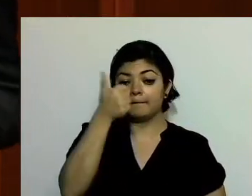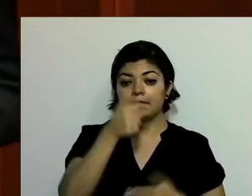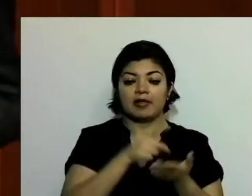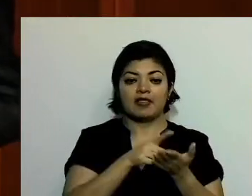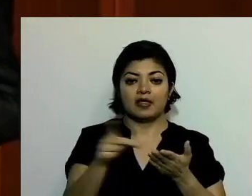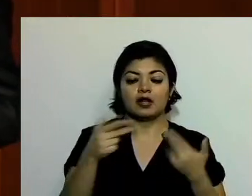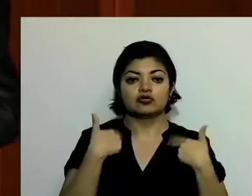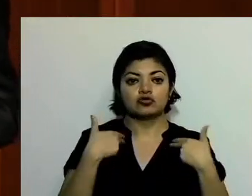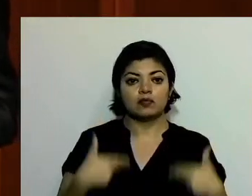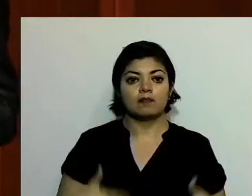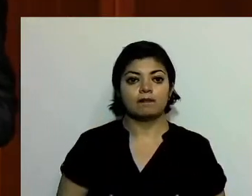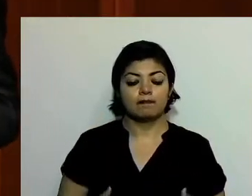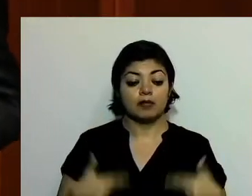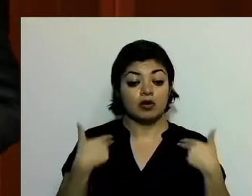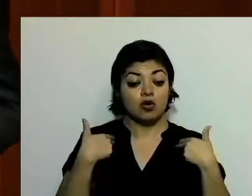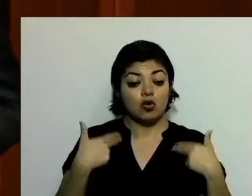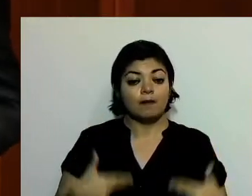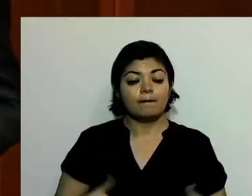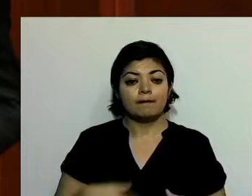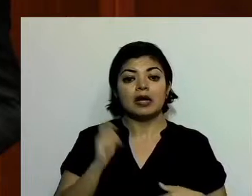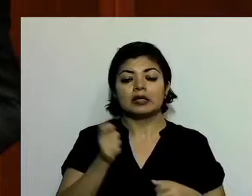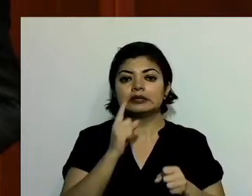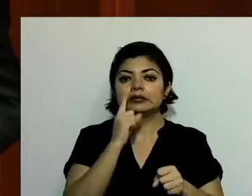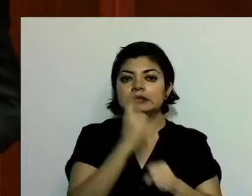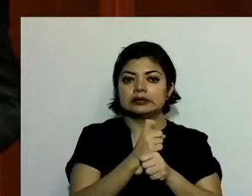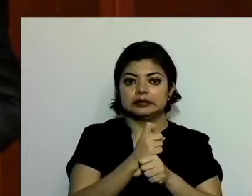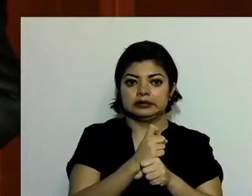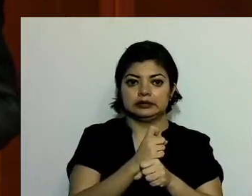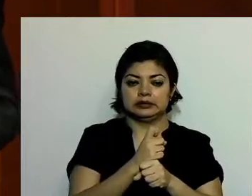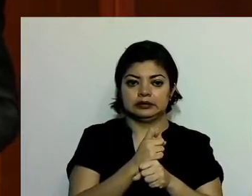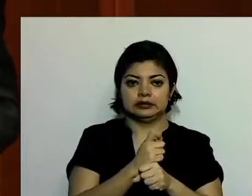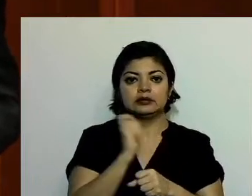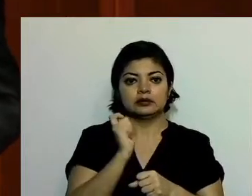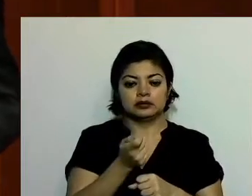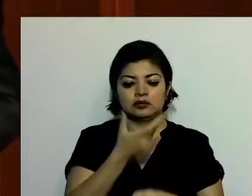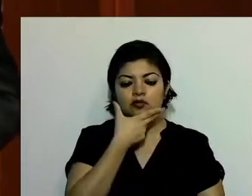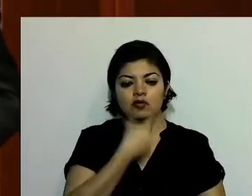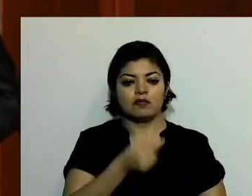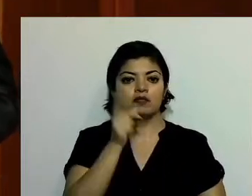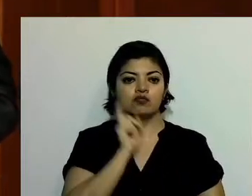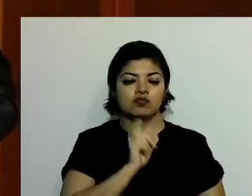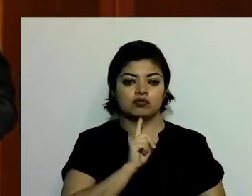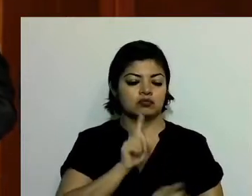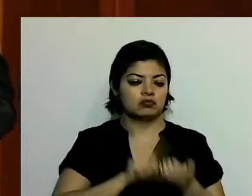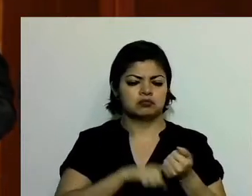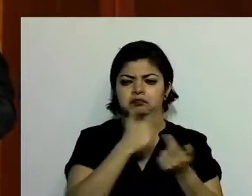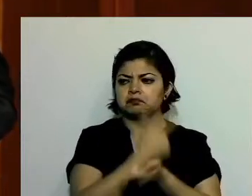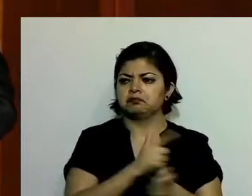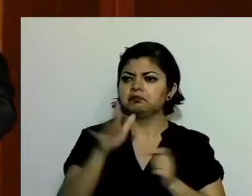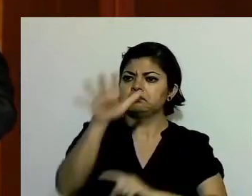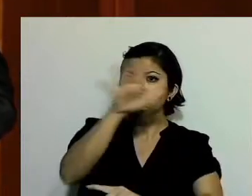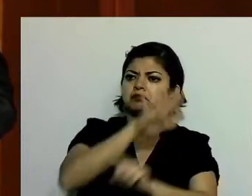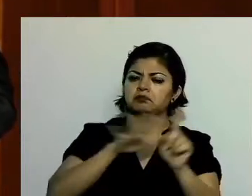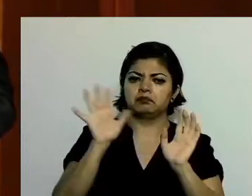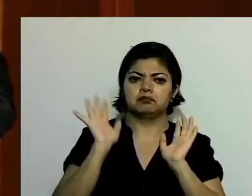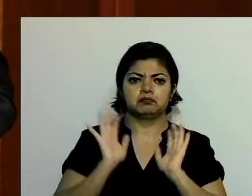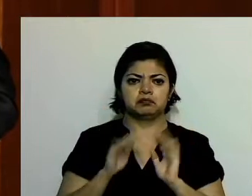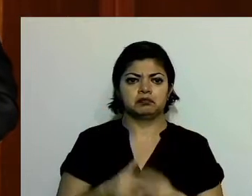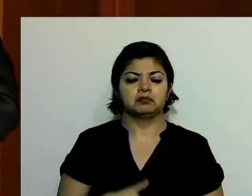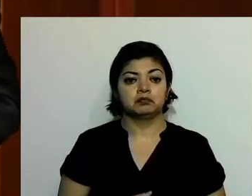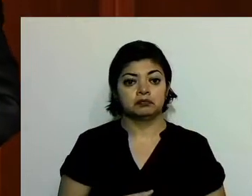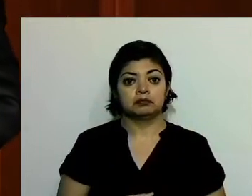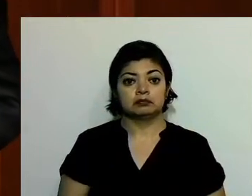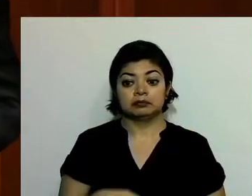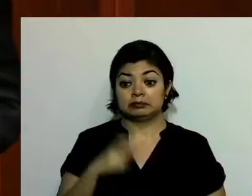derecho humano sustancial de los hombres y las mujeres de cualquier sociedad, que es